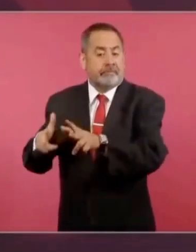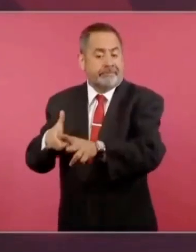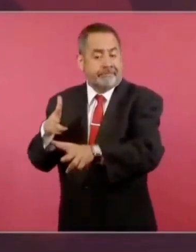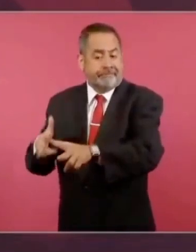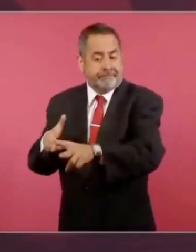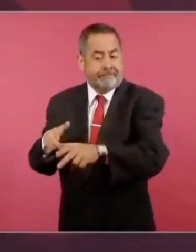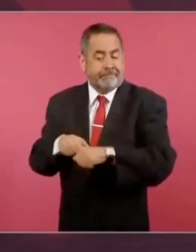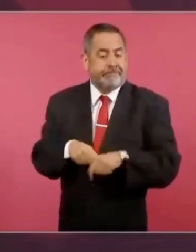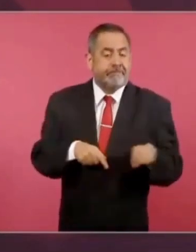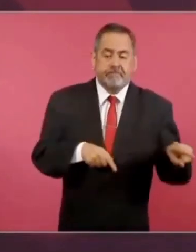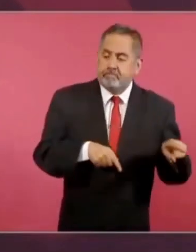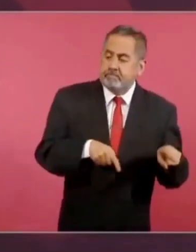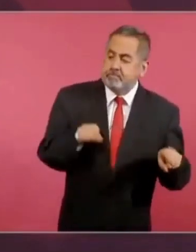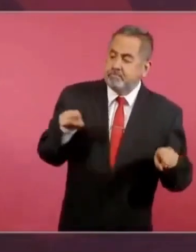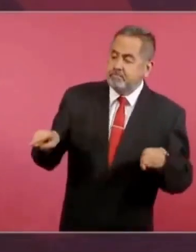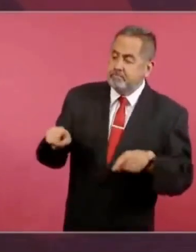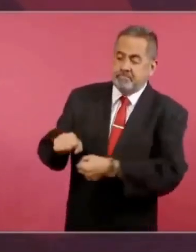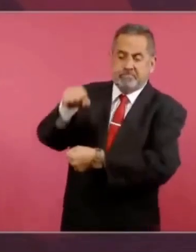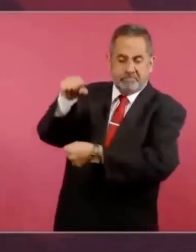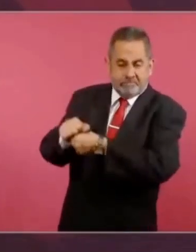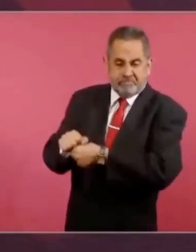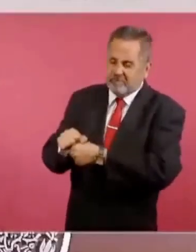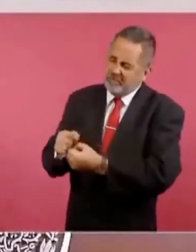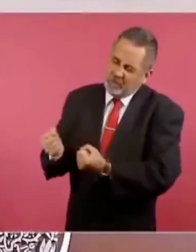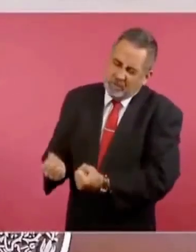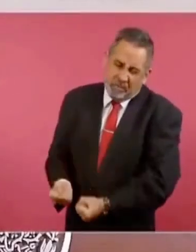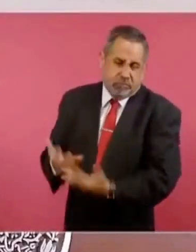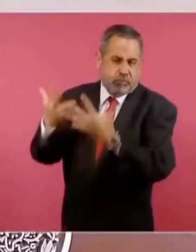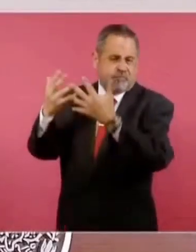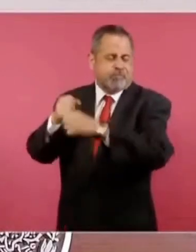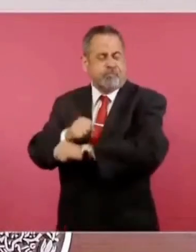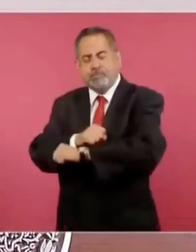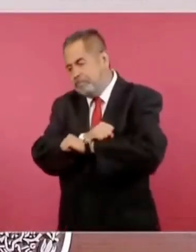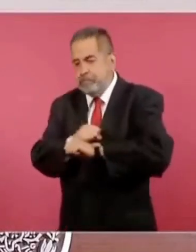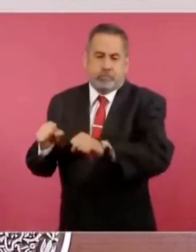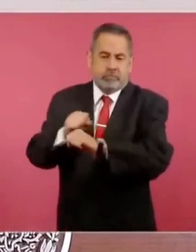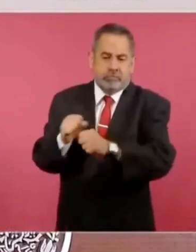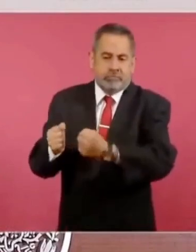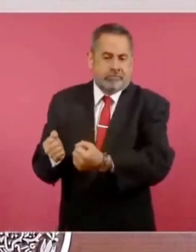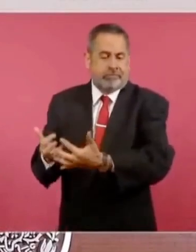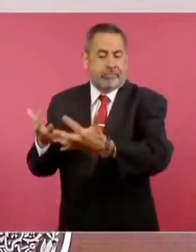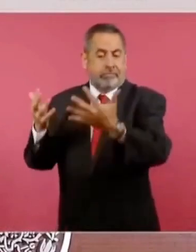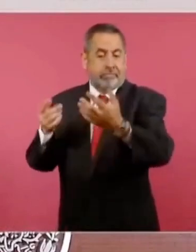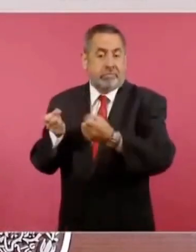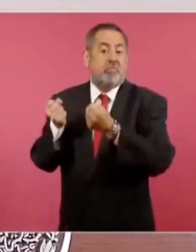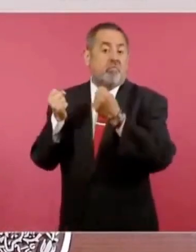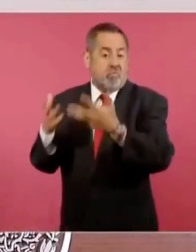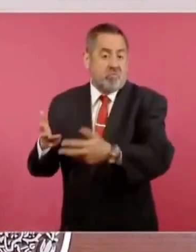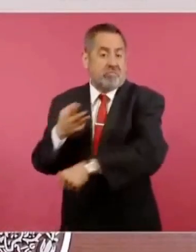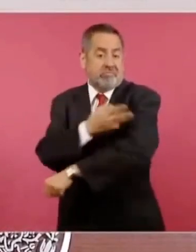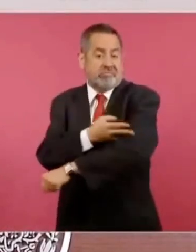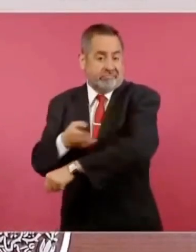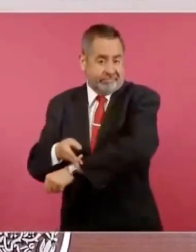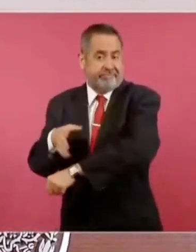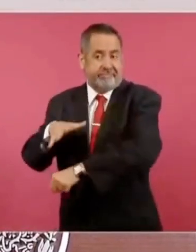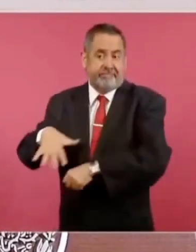del ejército maderista y mueren muchos soldados